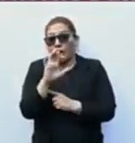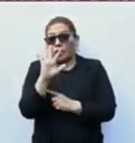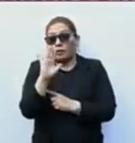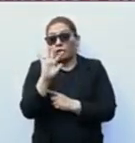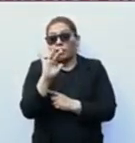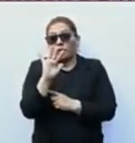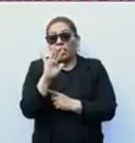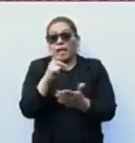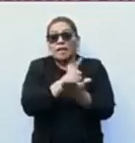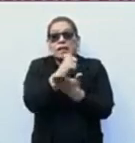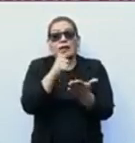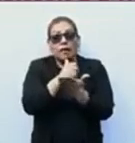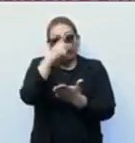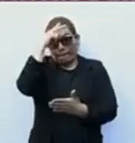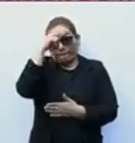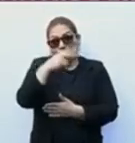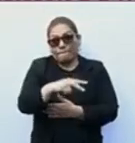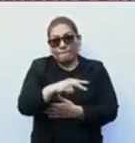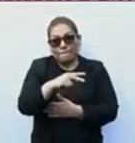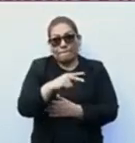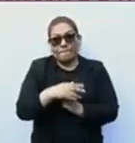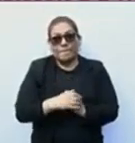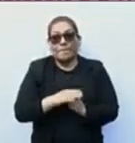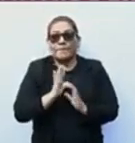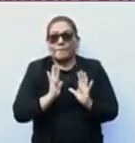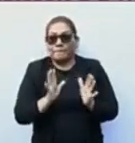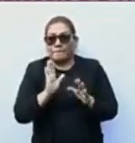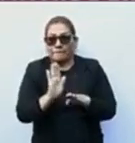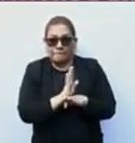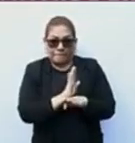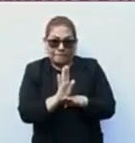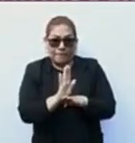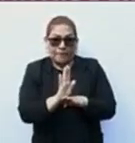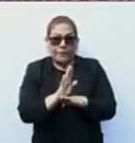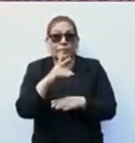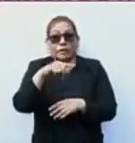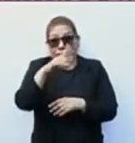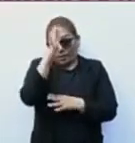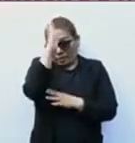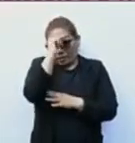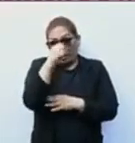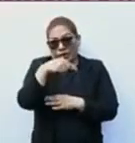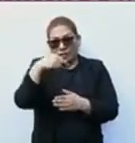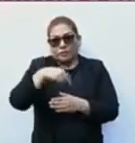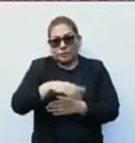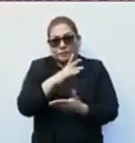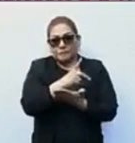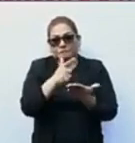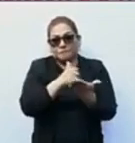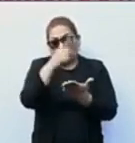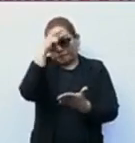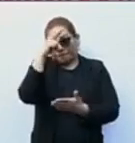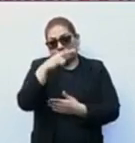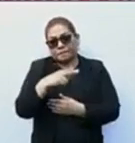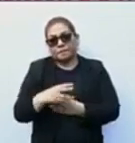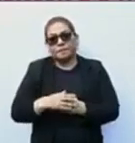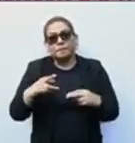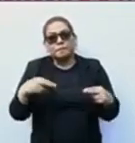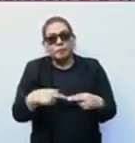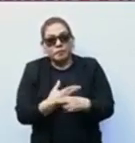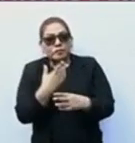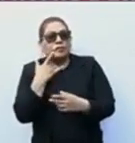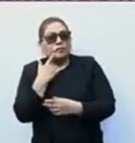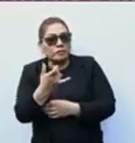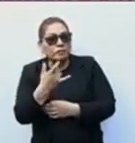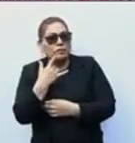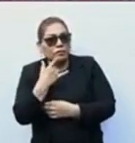La ciudad ya tenía ese beneficio, porque acuérdense que aquí, en la Ciudad de México, gracias a la lucha